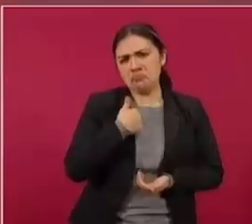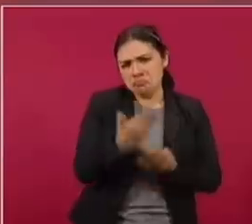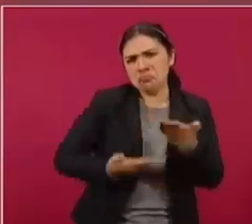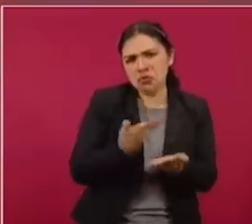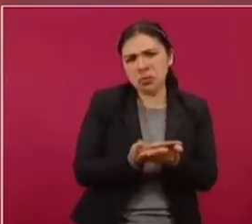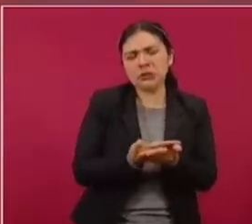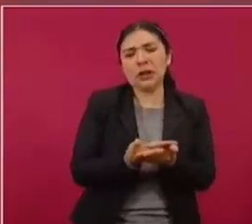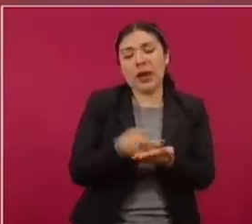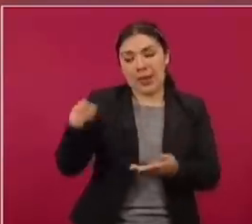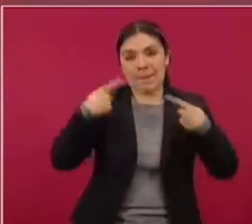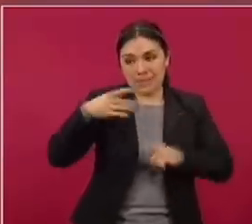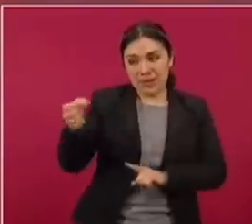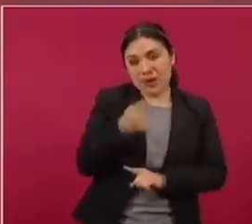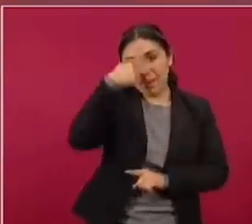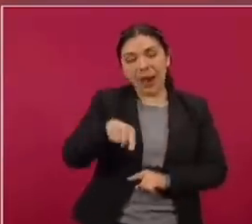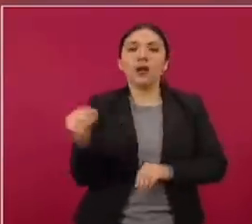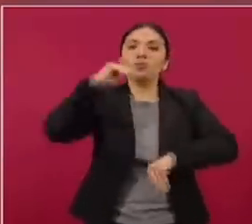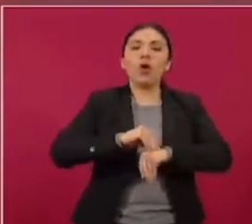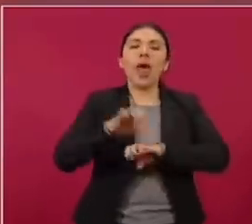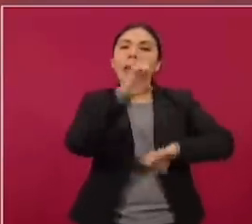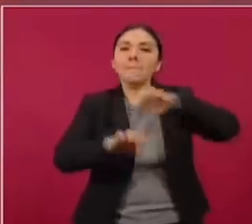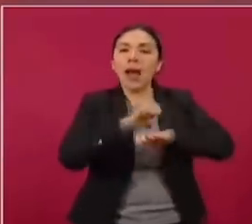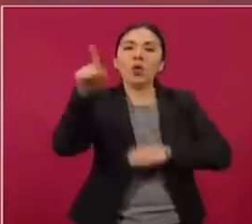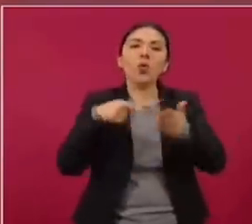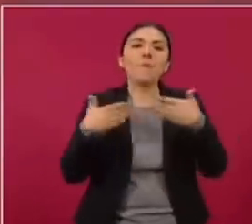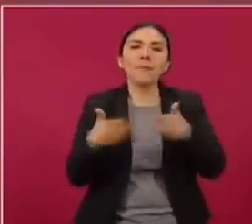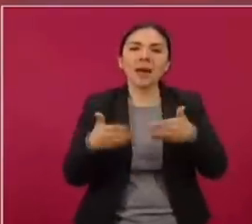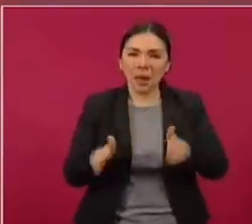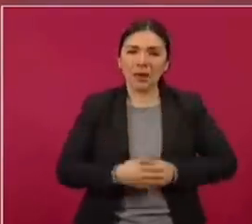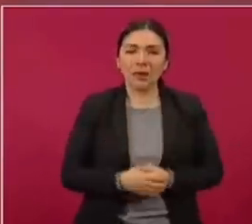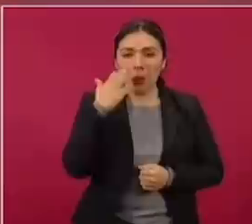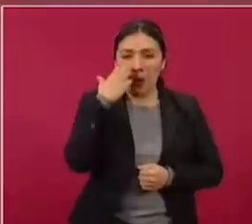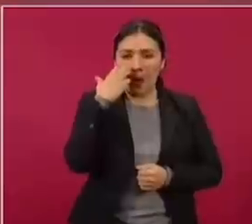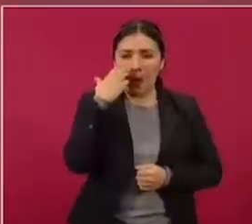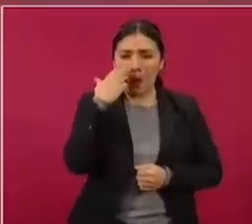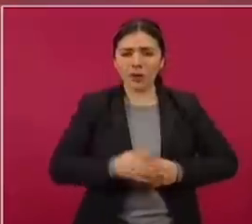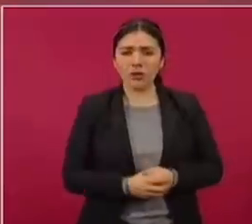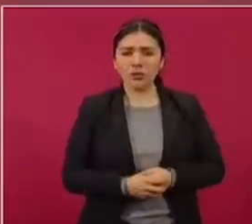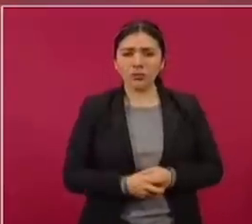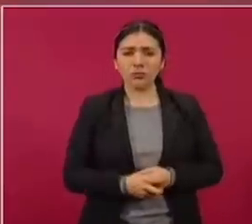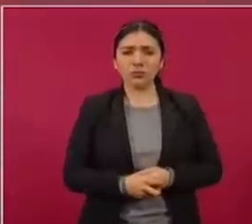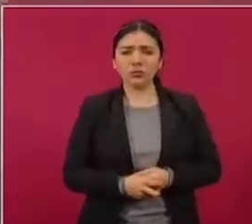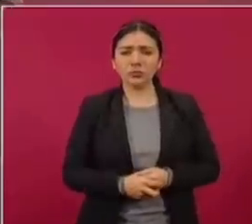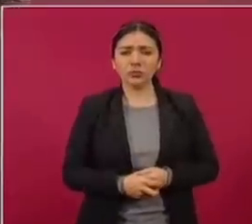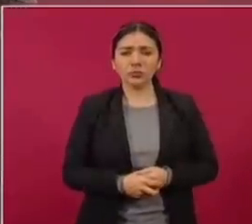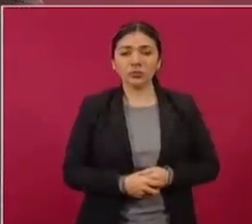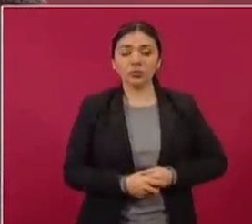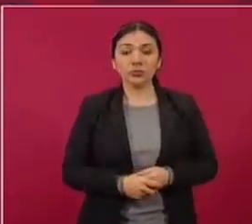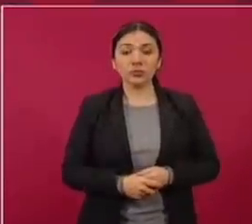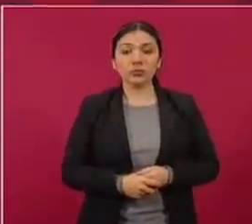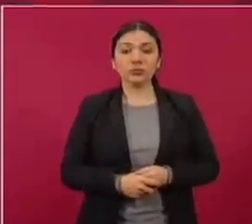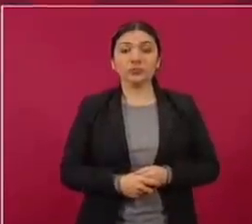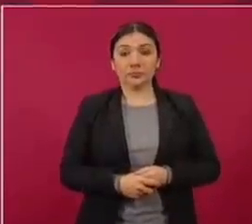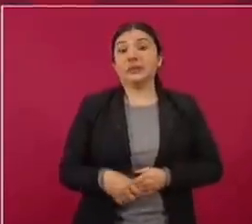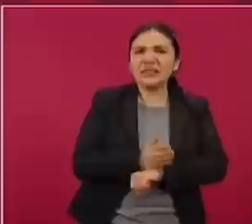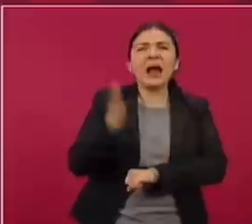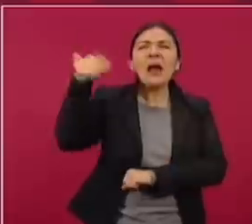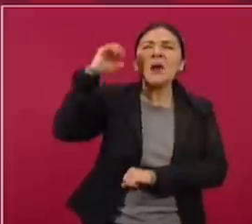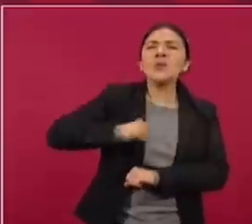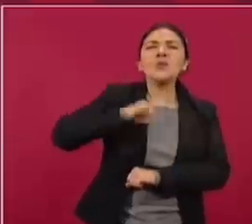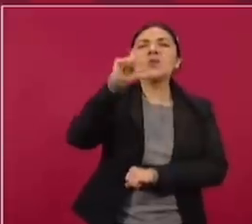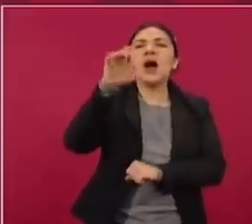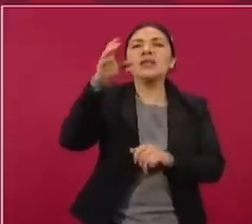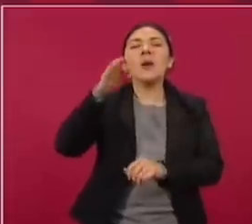para embajador en Panamá y como si fuese la santa inquisición,